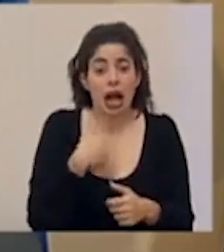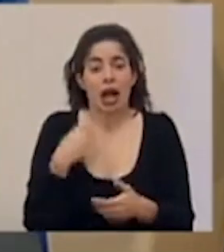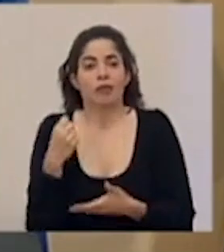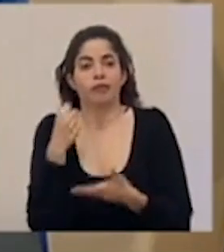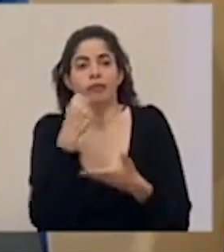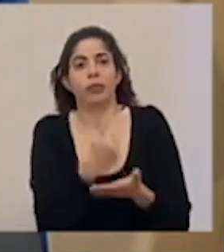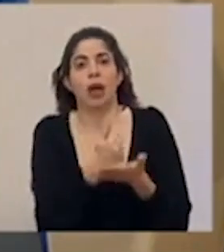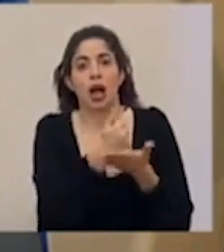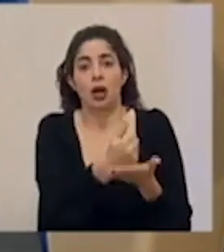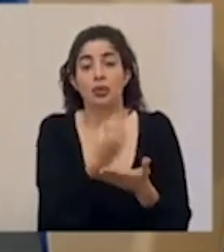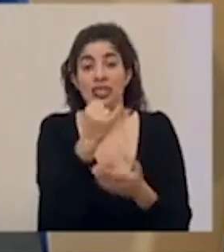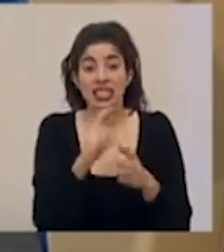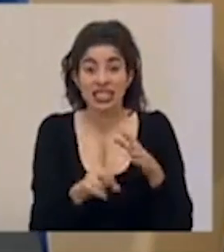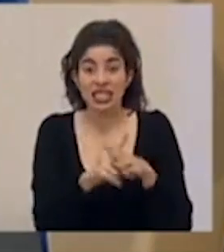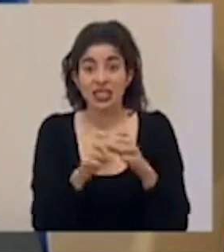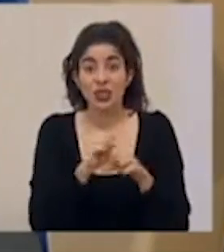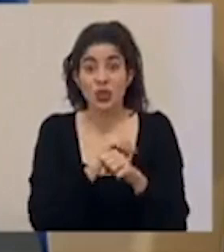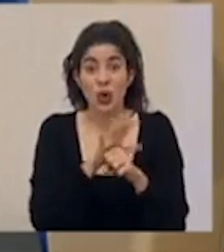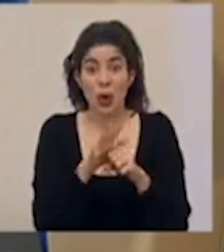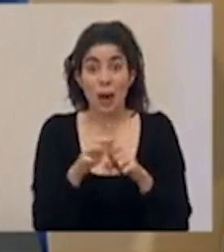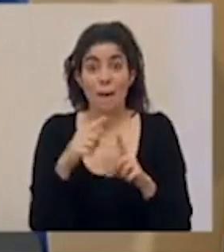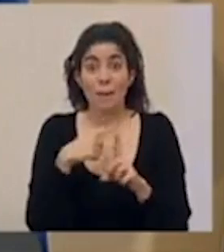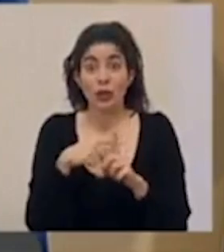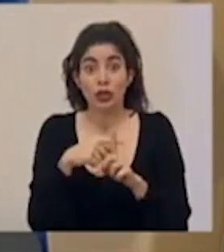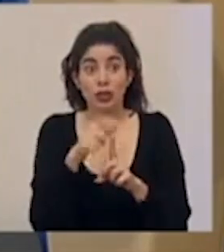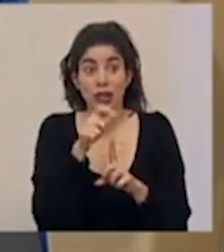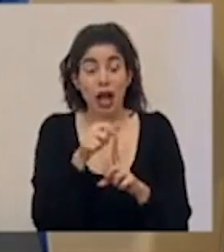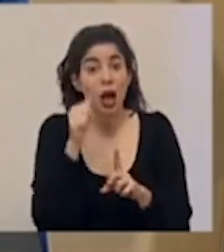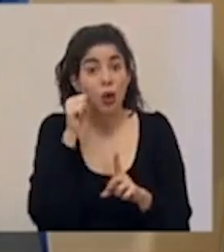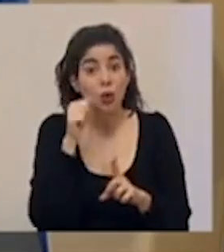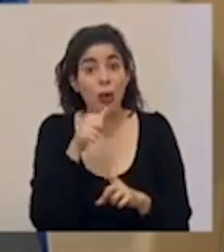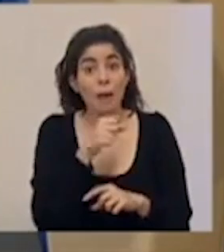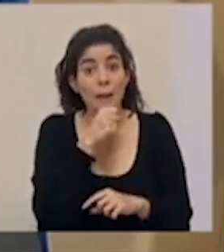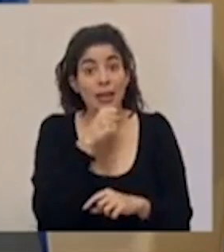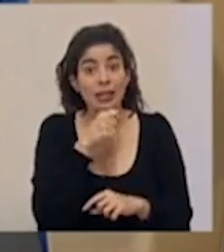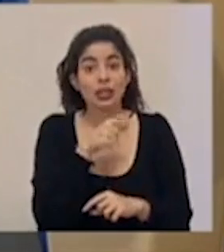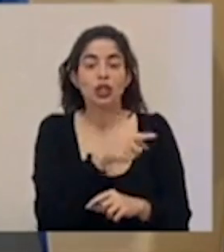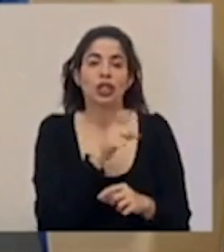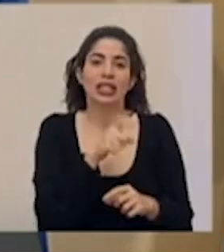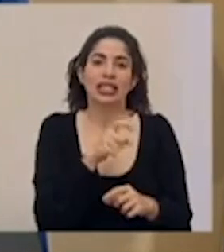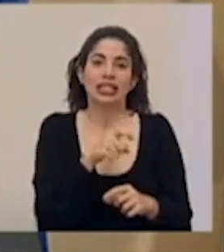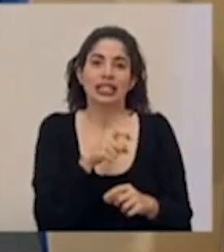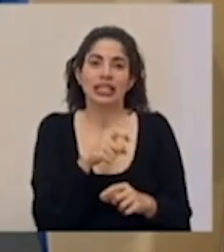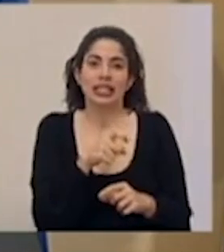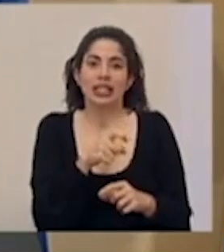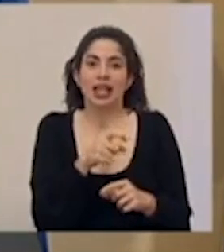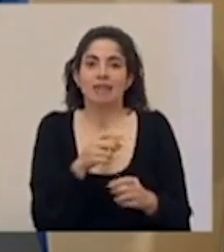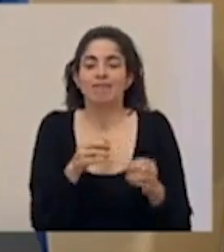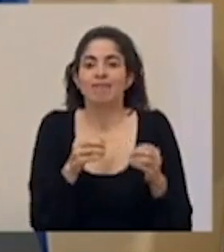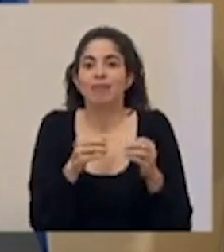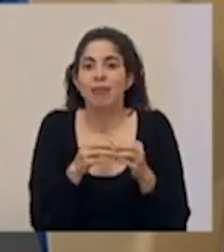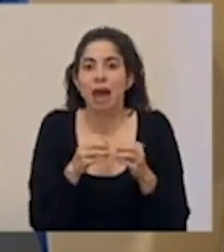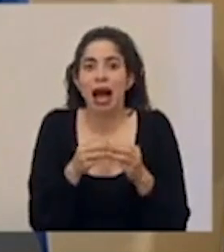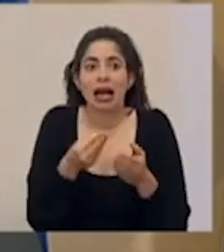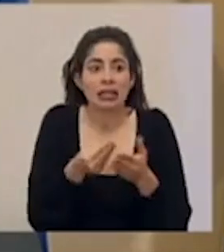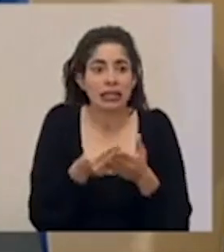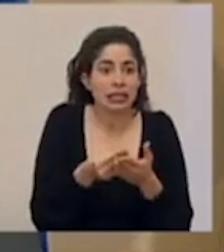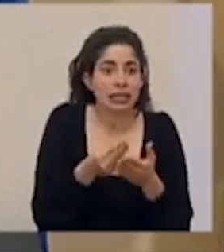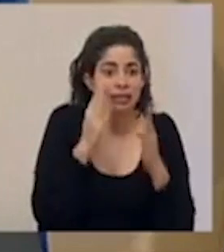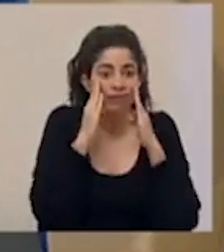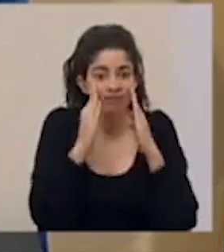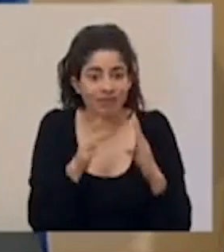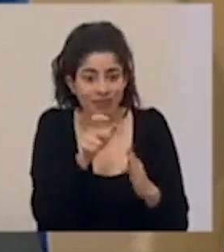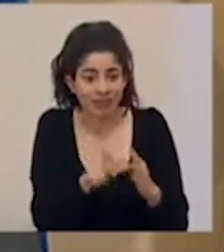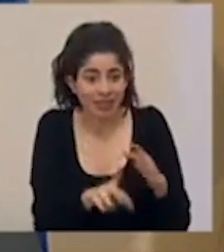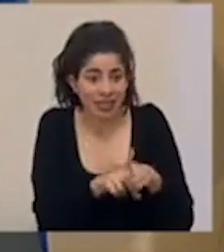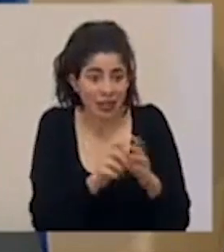presentan casos de COVID-19 positivos en adultos mayores, ya que se requiere una mayor inversión o mayor